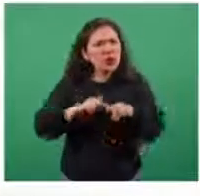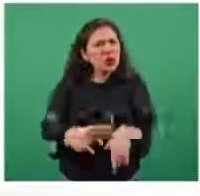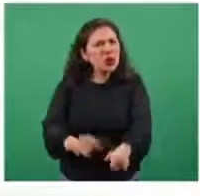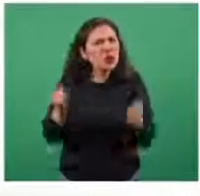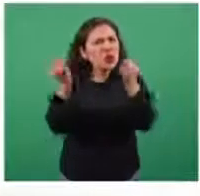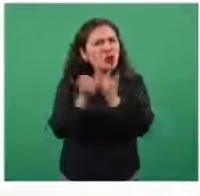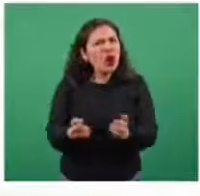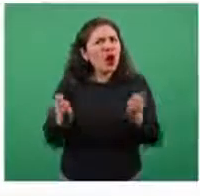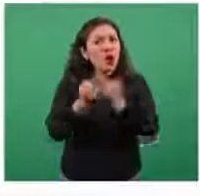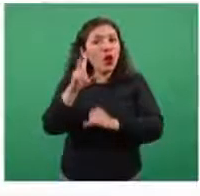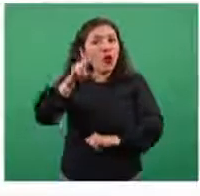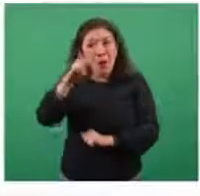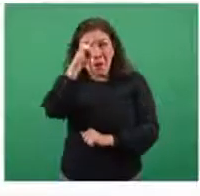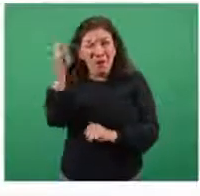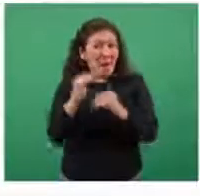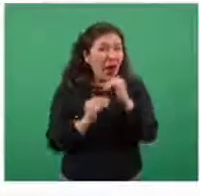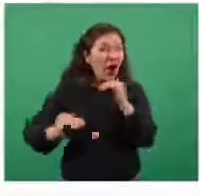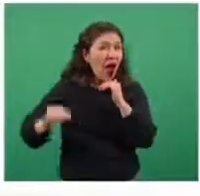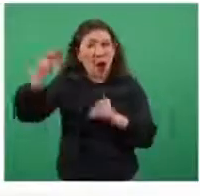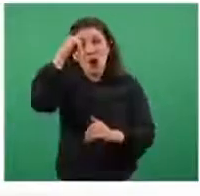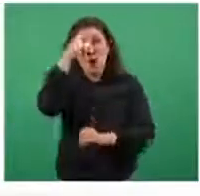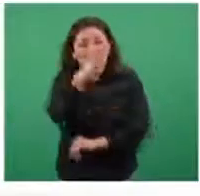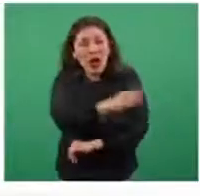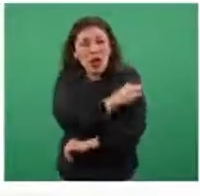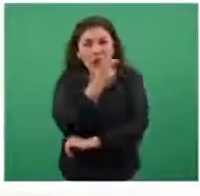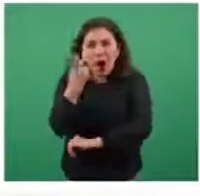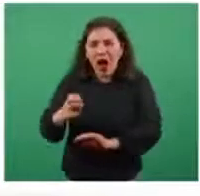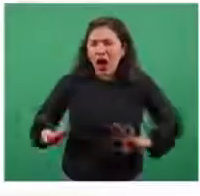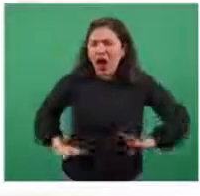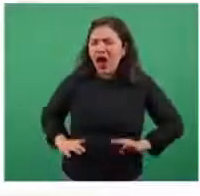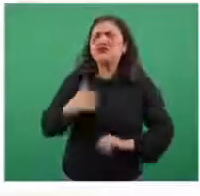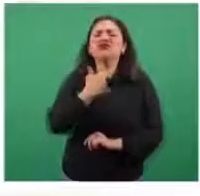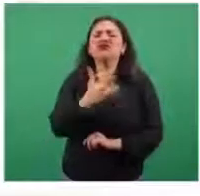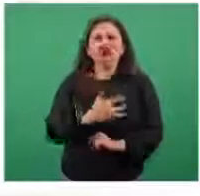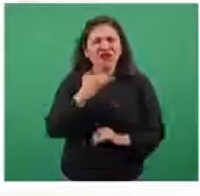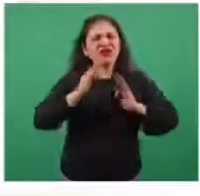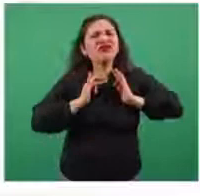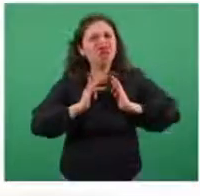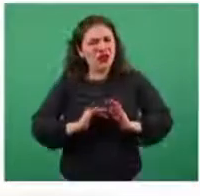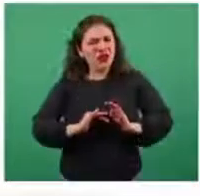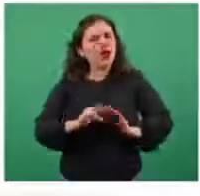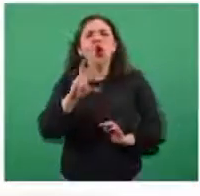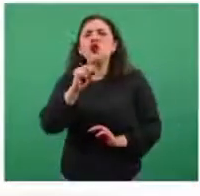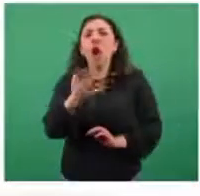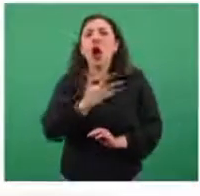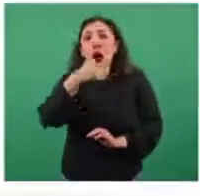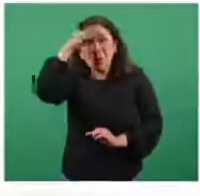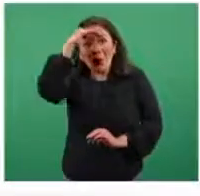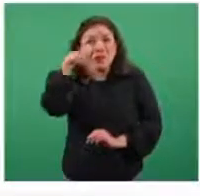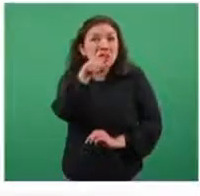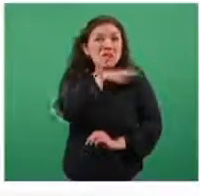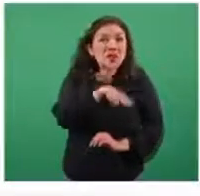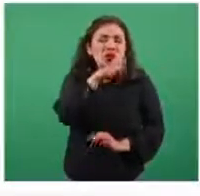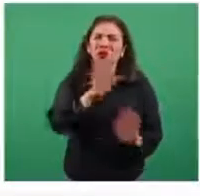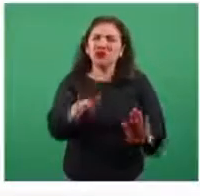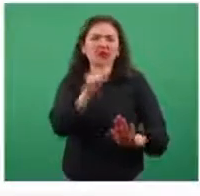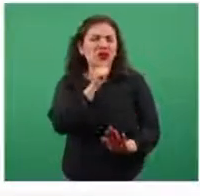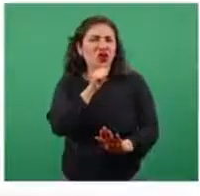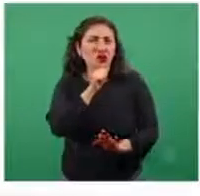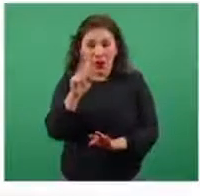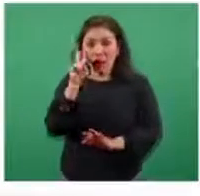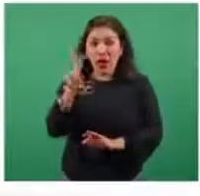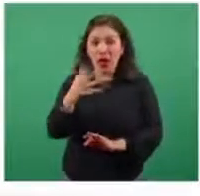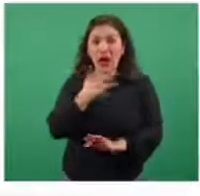esperado para la mayoría de las vacunas, estaremos tranquilos de que no hay ninguna señal de alerta. Vean ustedes cómo